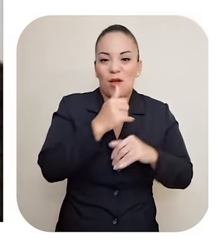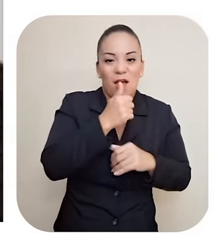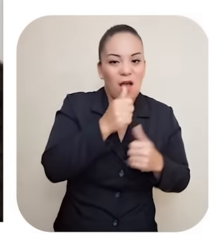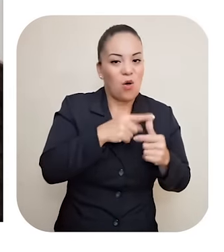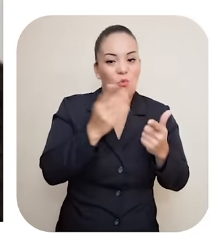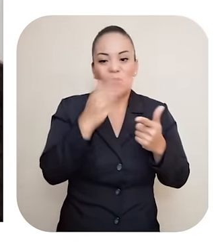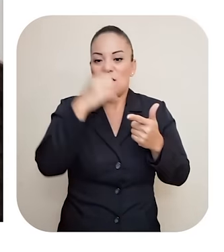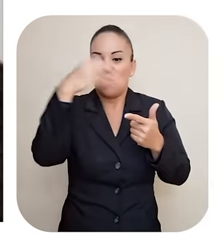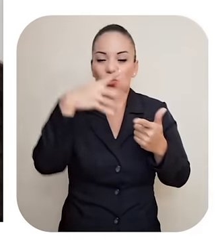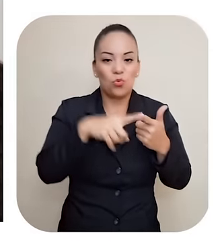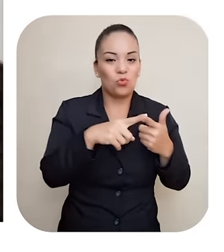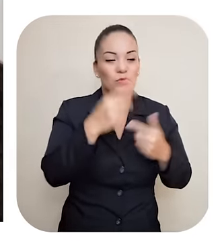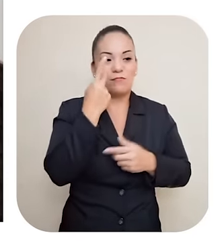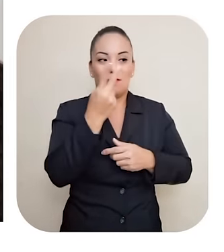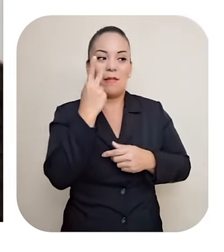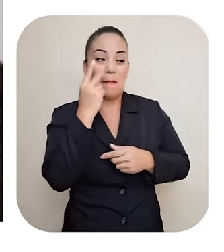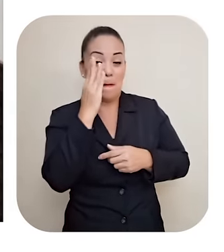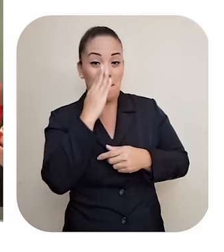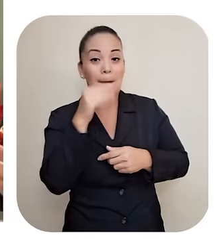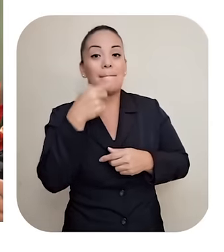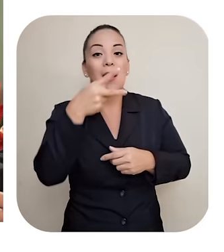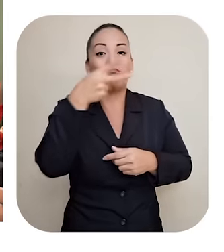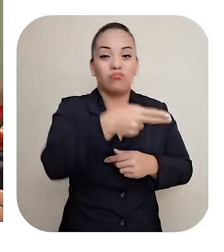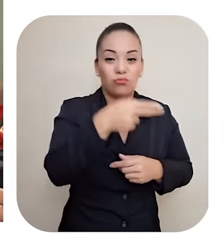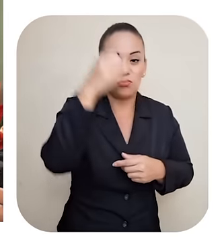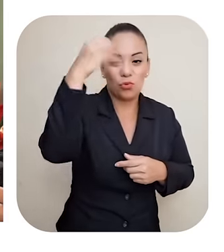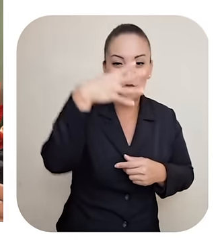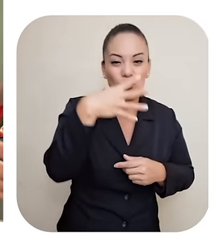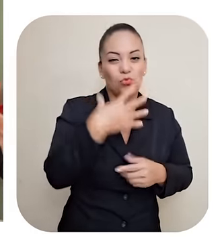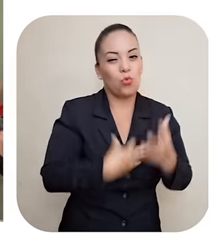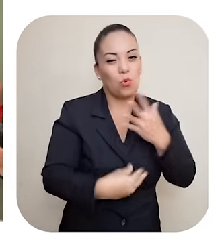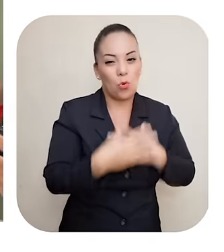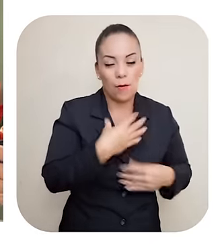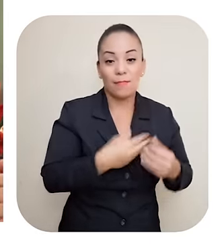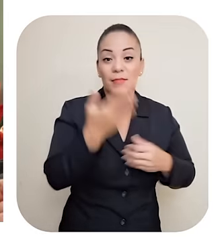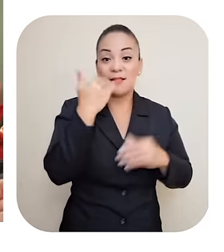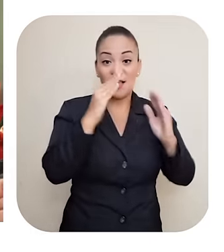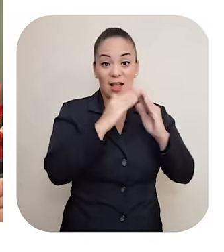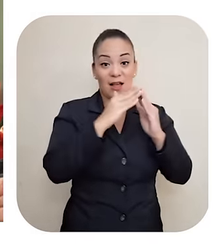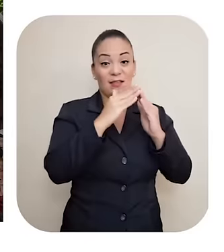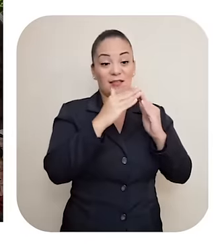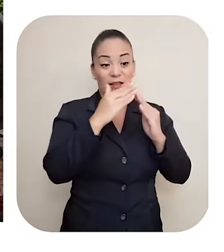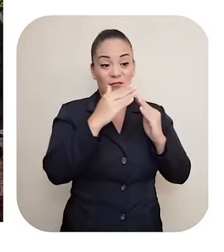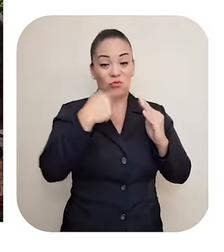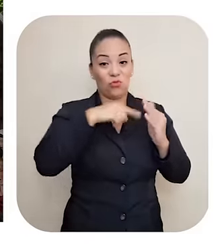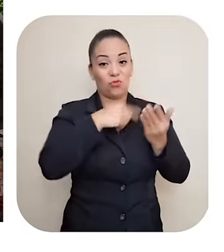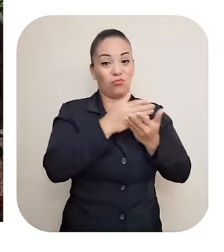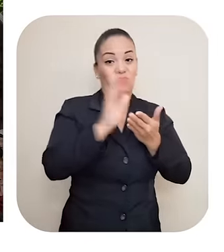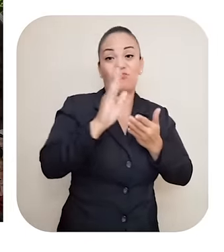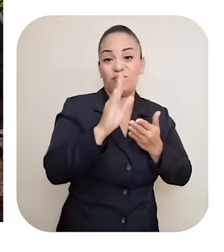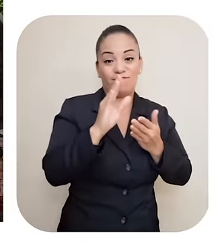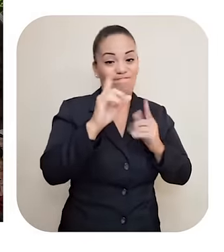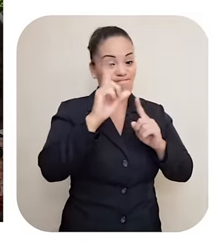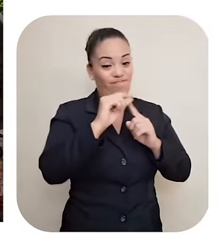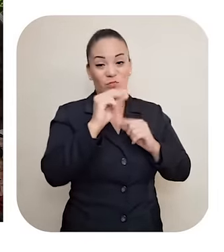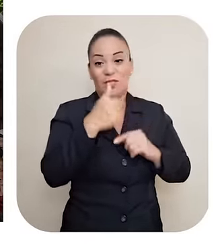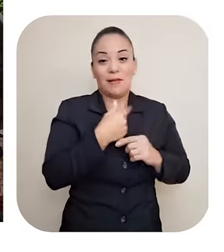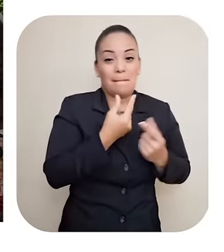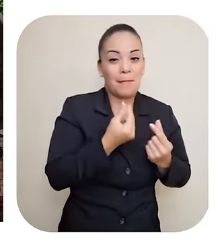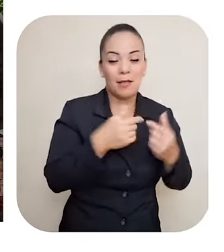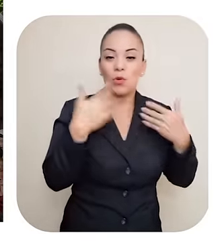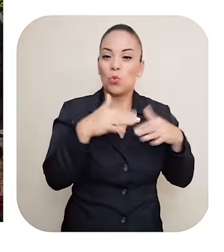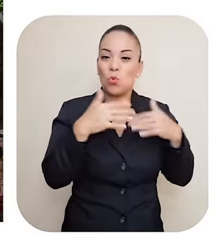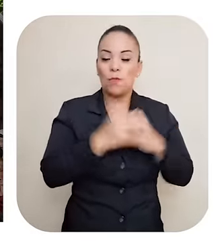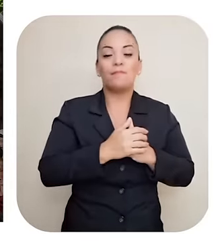Porque nos iban a cortar la luz Porque nos iban a sacar De la casa Porque no teníamos Cómo pagar Yo hacía rifas Vendía cosas